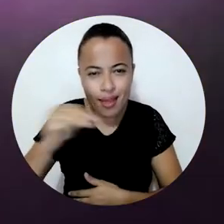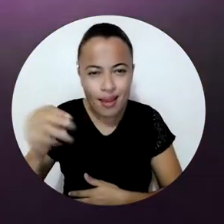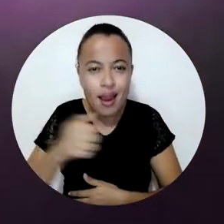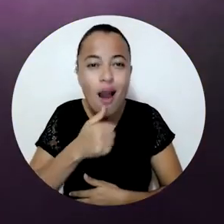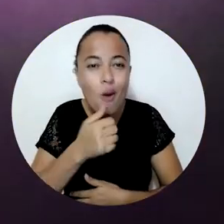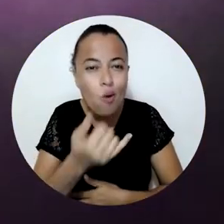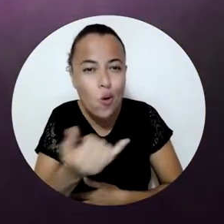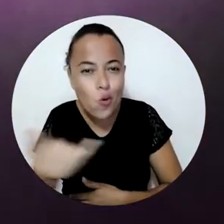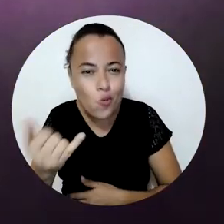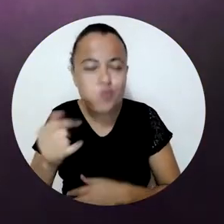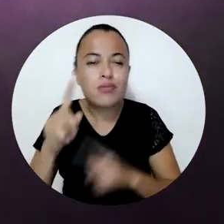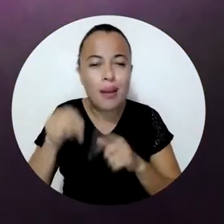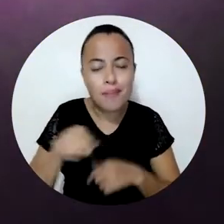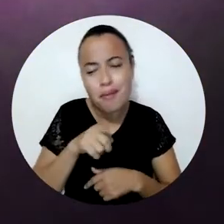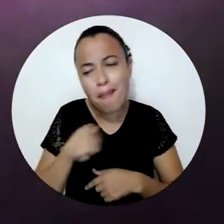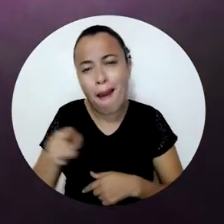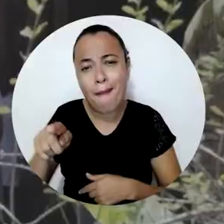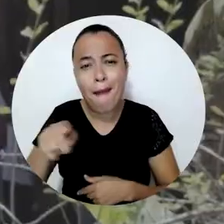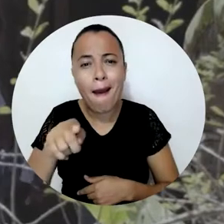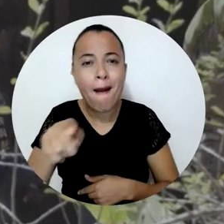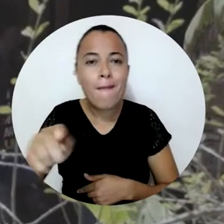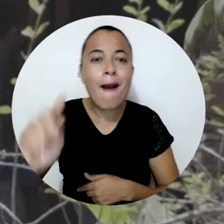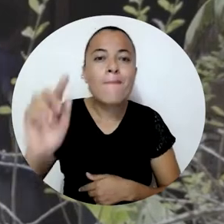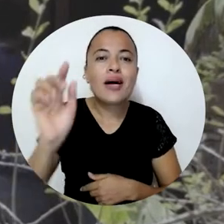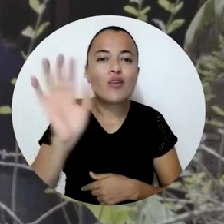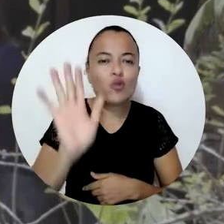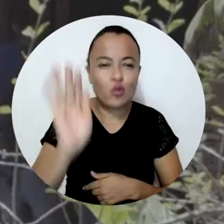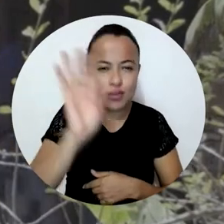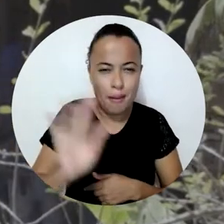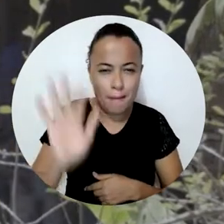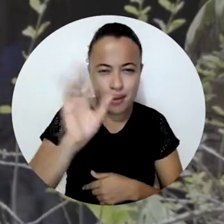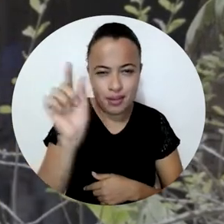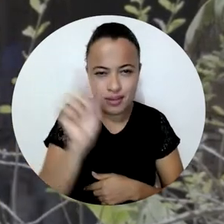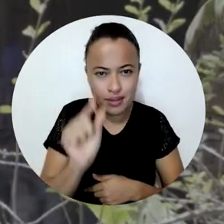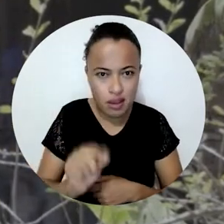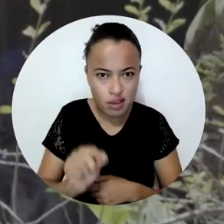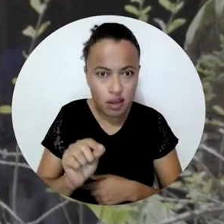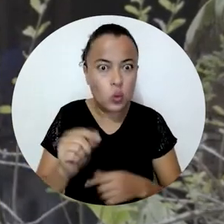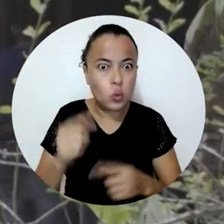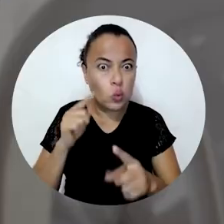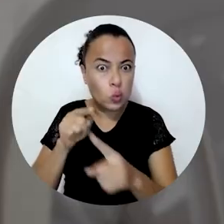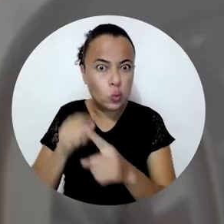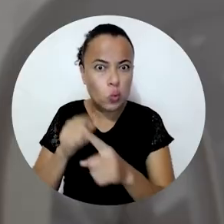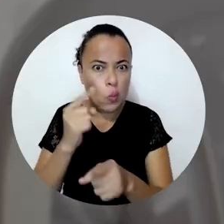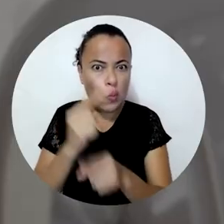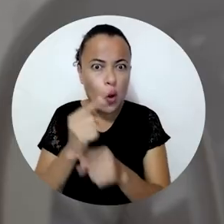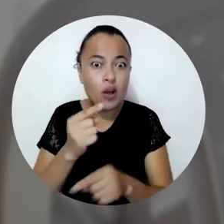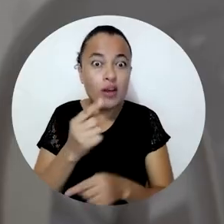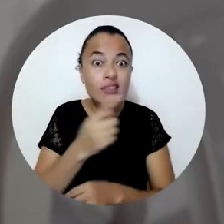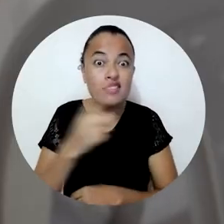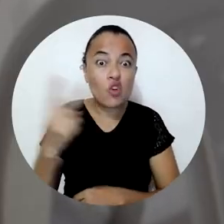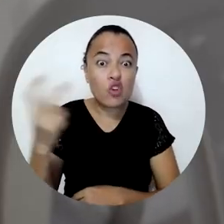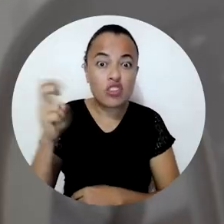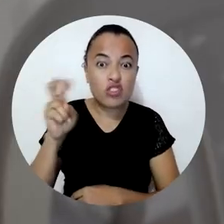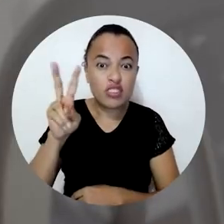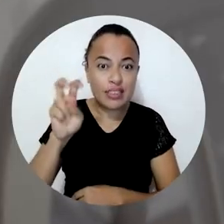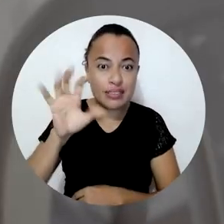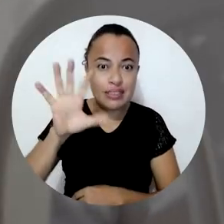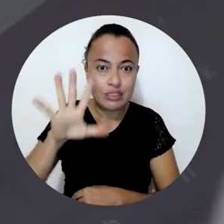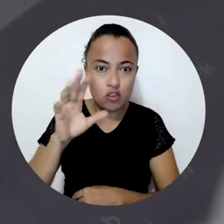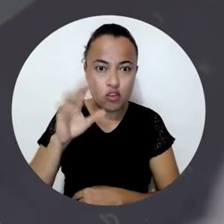Caribe hasta llegar al departamento del Cesar, donde de manera exitosa empoderó a 275 niños y jóvenes y